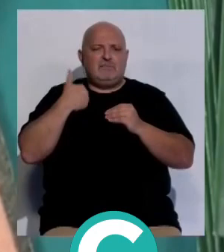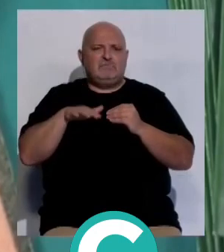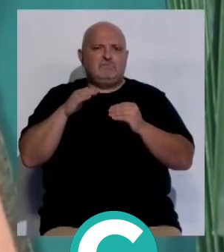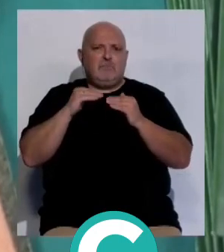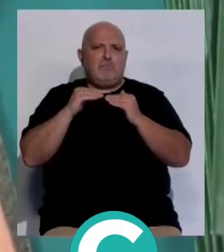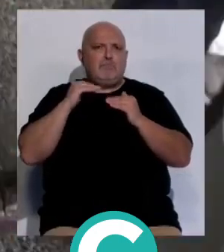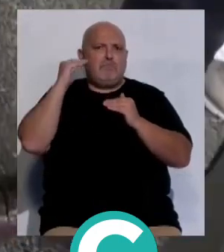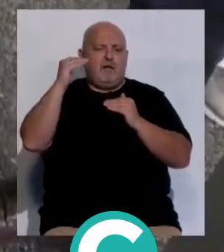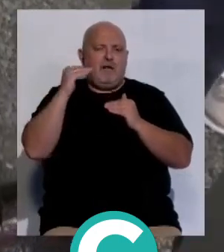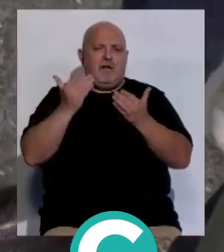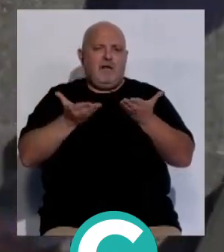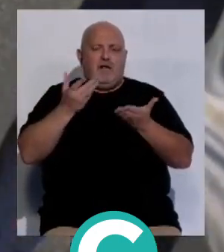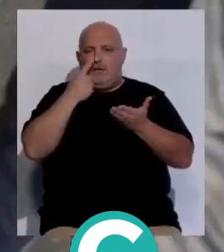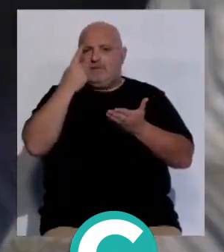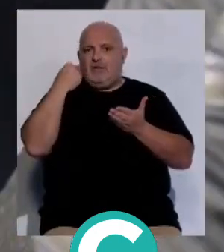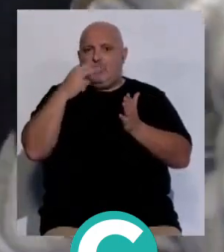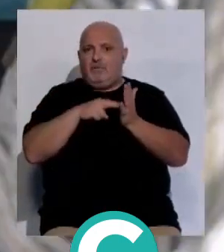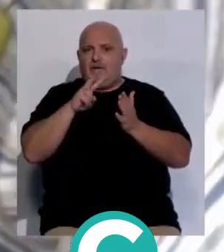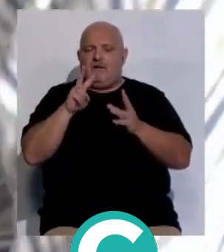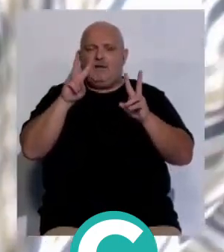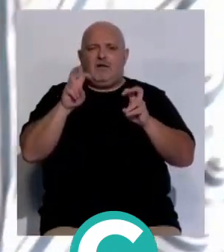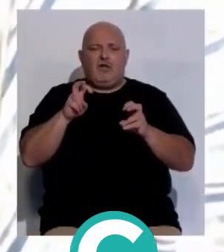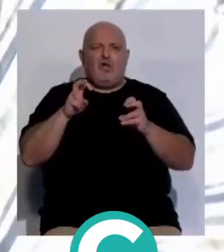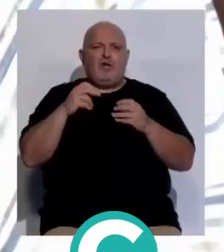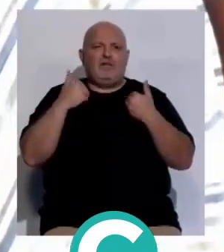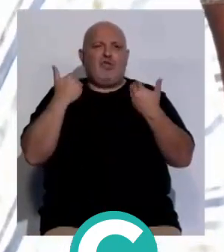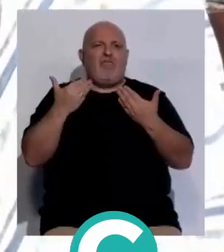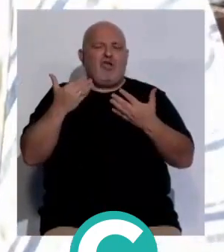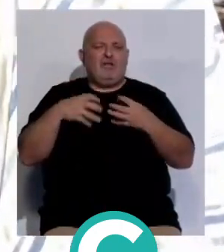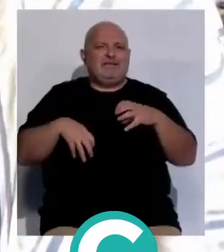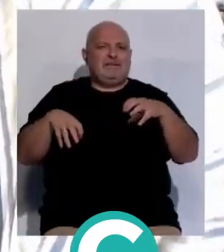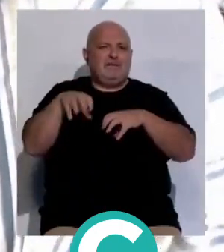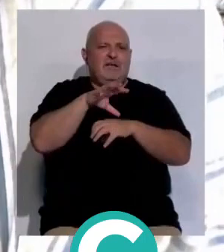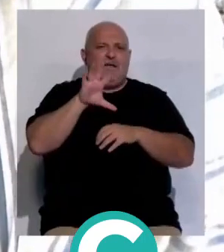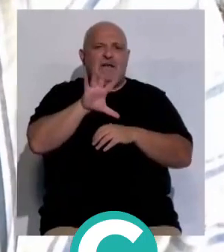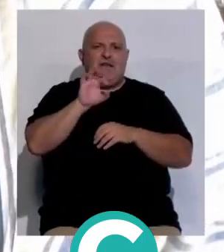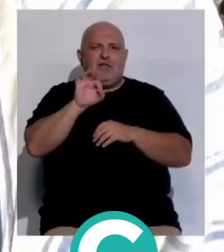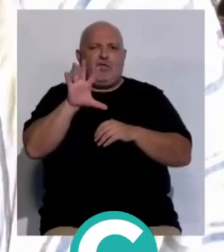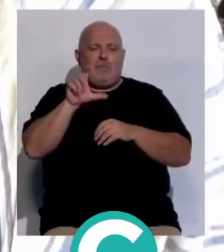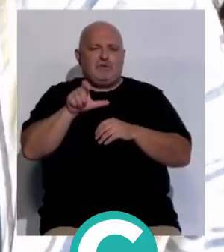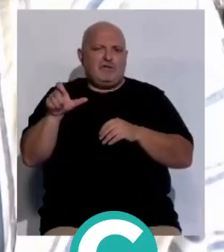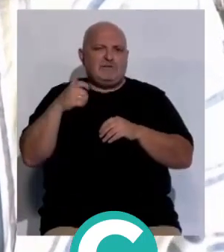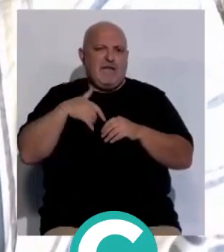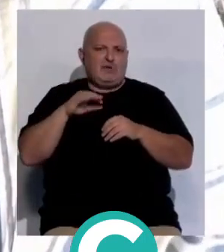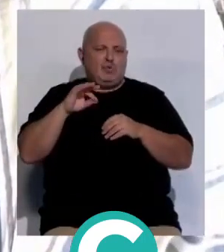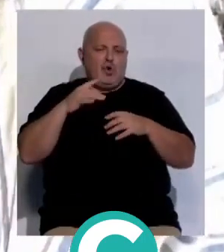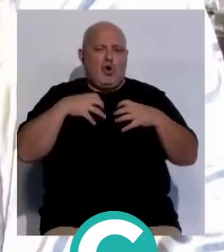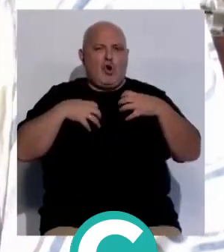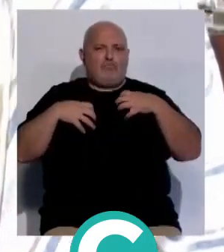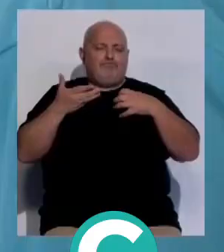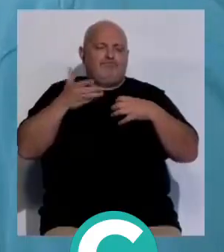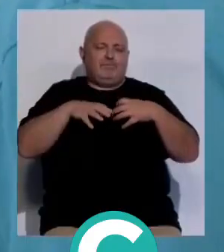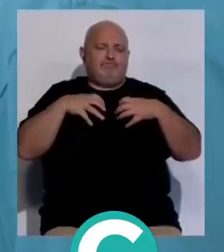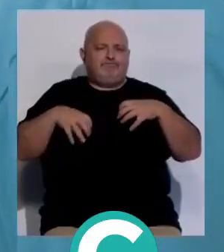importante aumento respecto al año anterior en la actividad de donación y trasplantes con 505 personas que donaron sus órganos tras